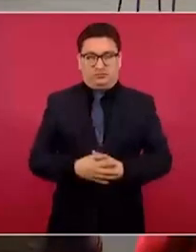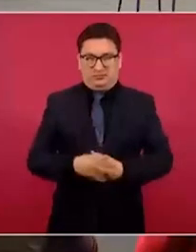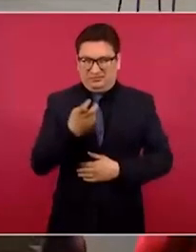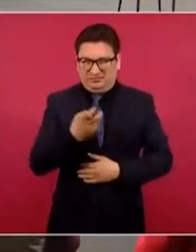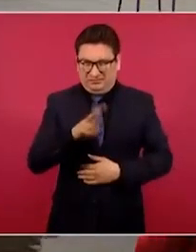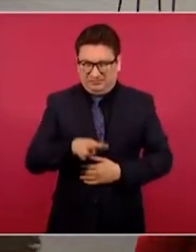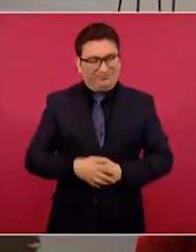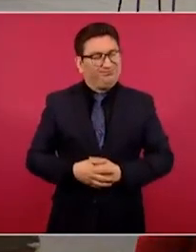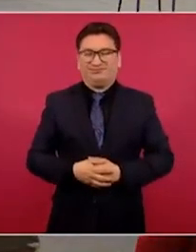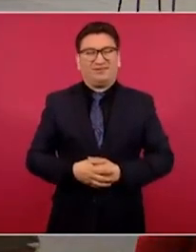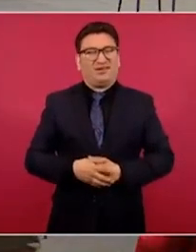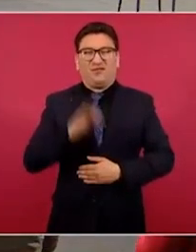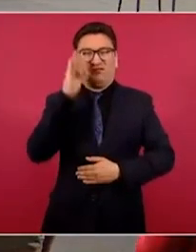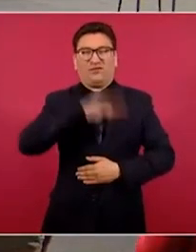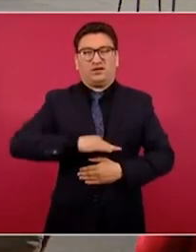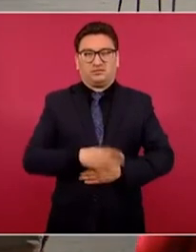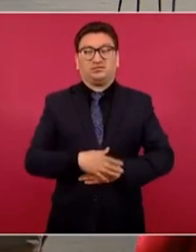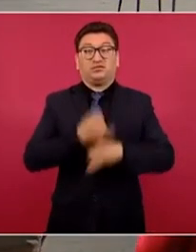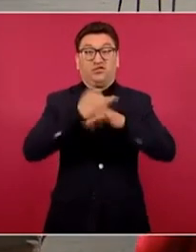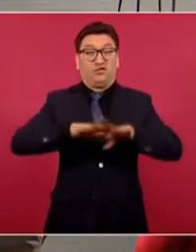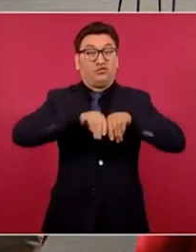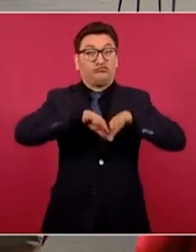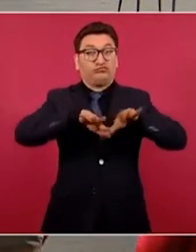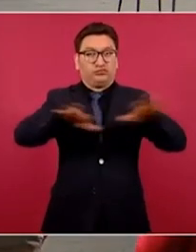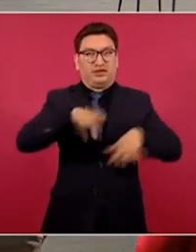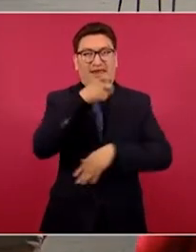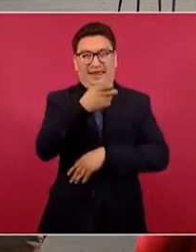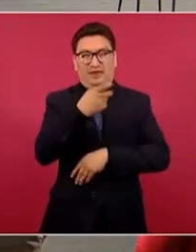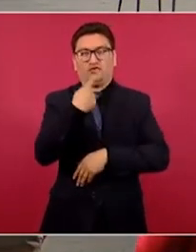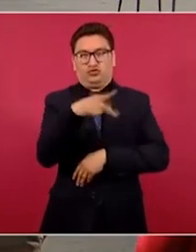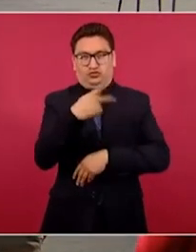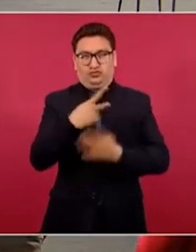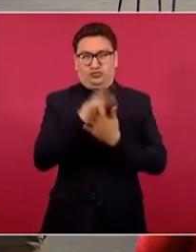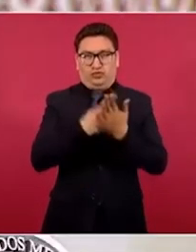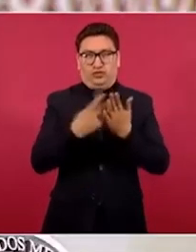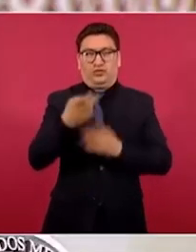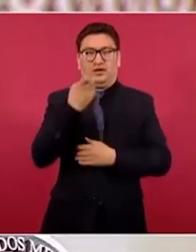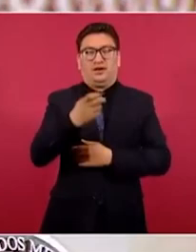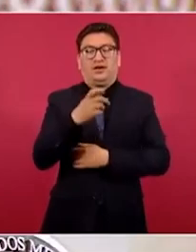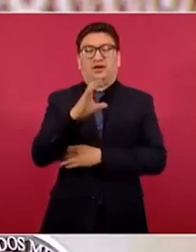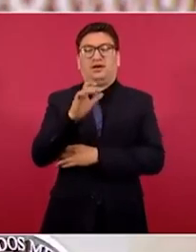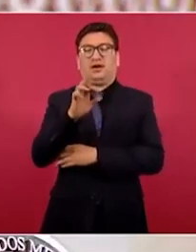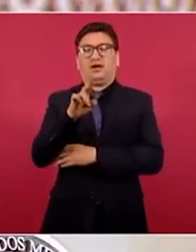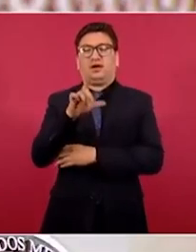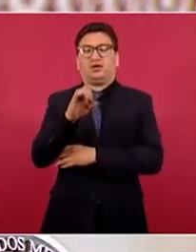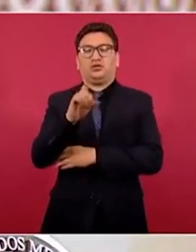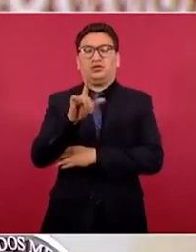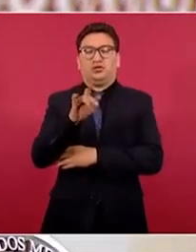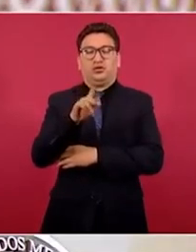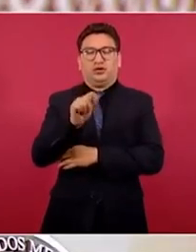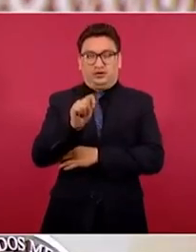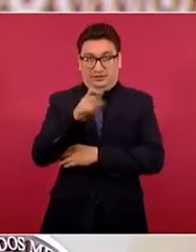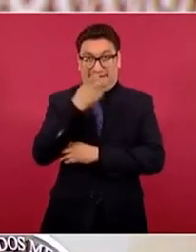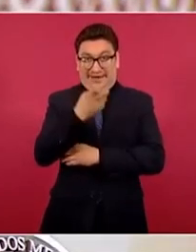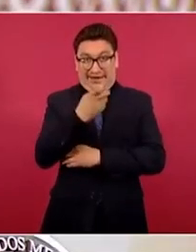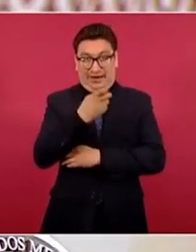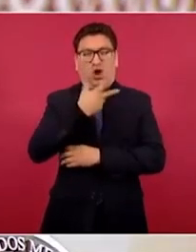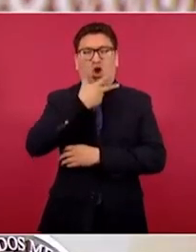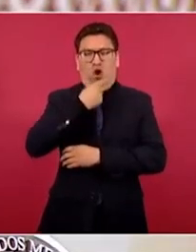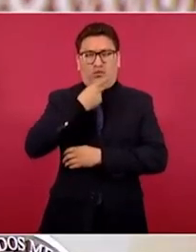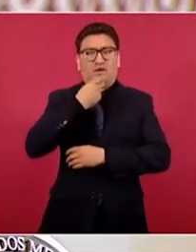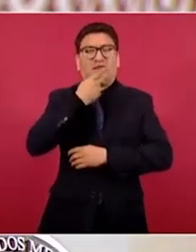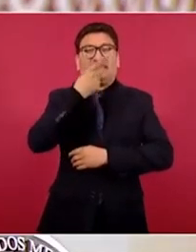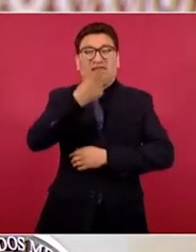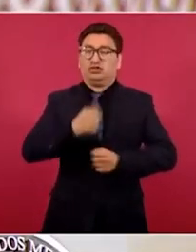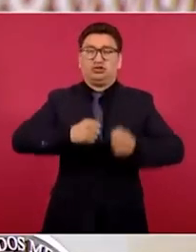falso. En la información difundida en el programa que conduce Carlos Loret de Mola y en el que asegura que